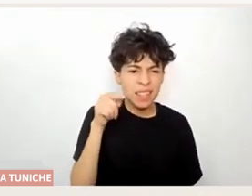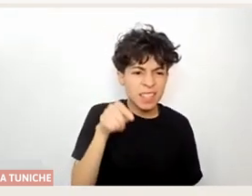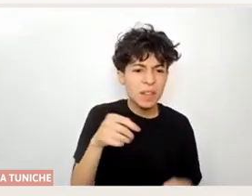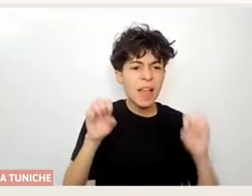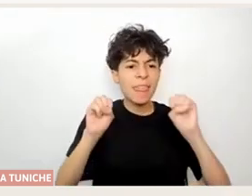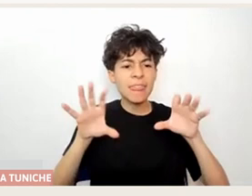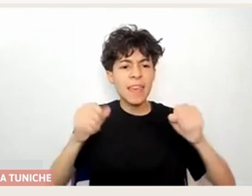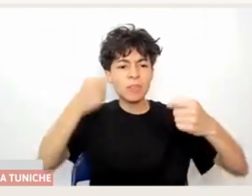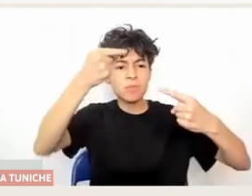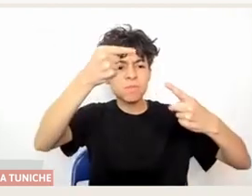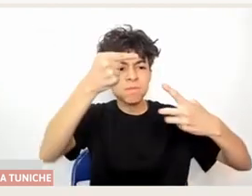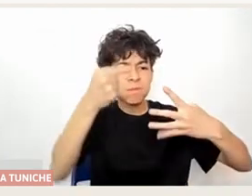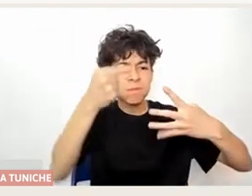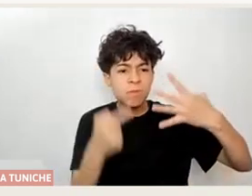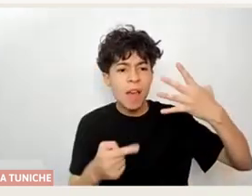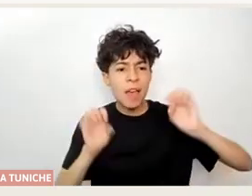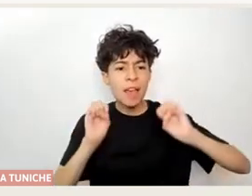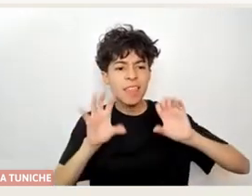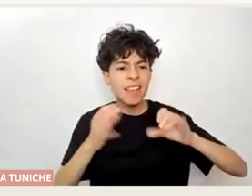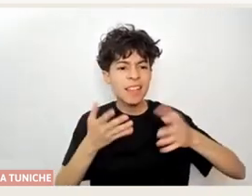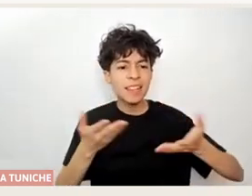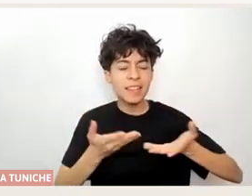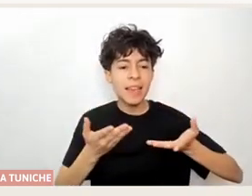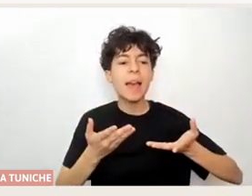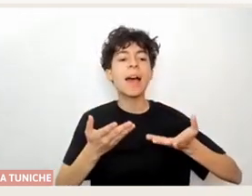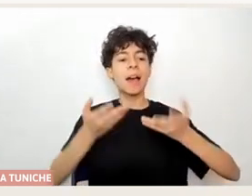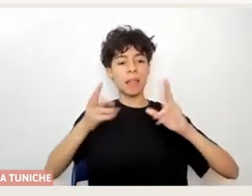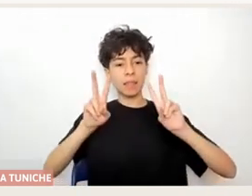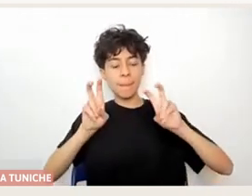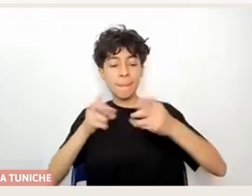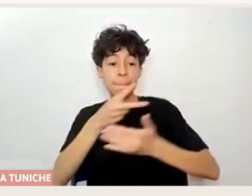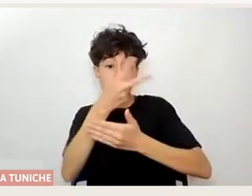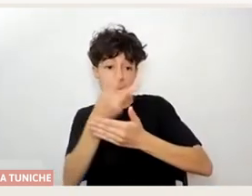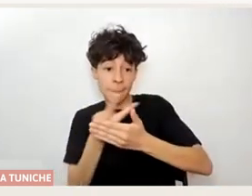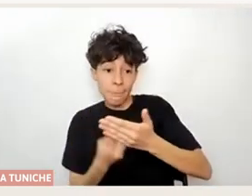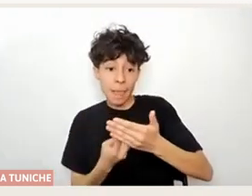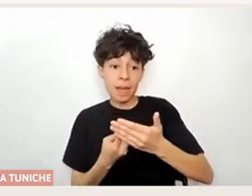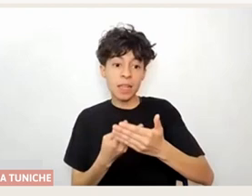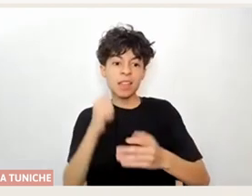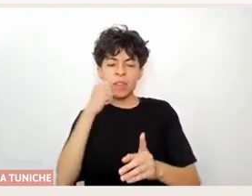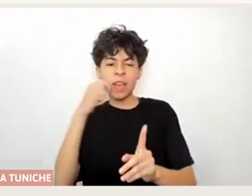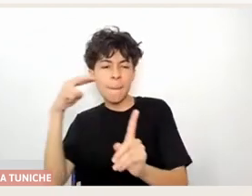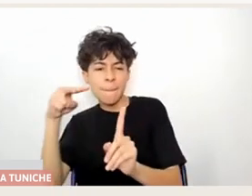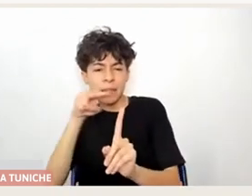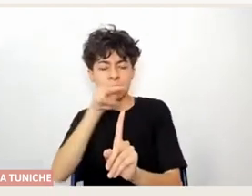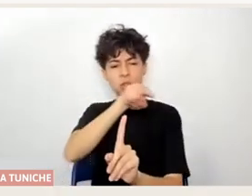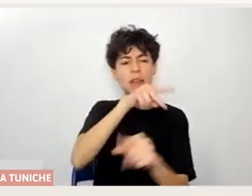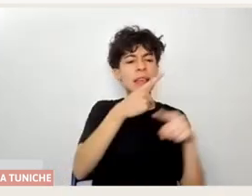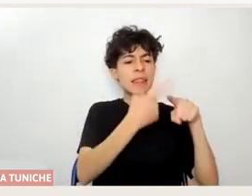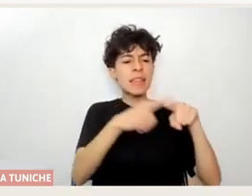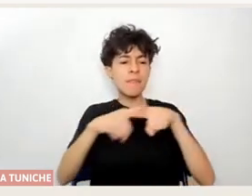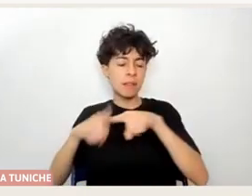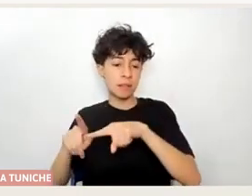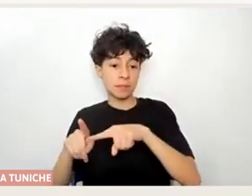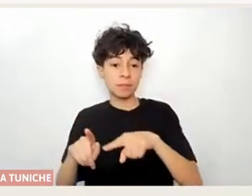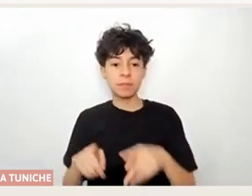creativos que exploran de manera sensible la práctica artística de conectar la percepción desde distintos ángulos. Su realización